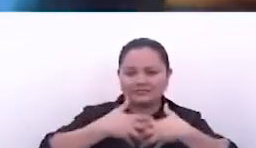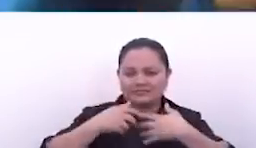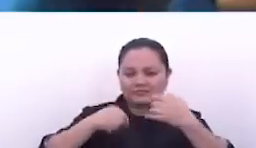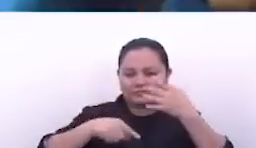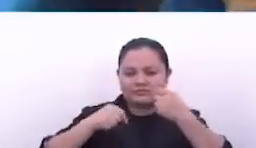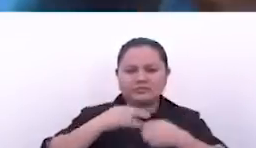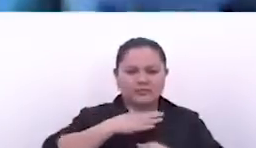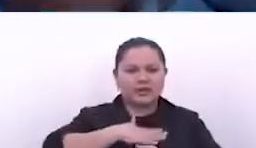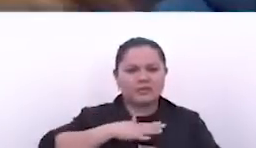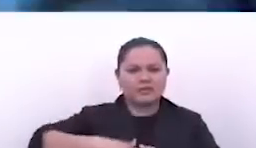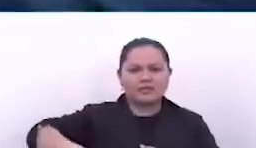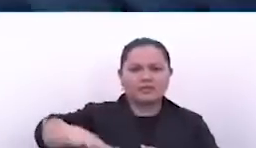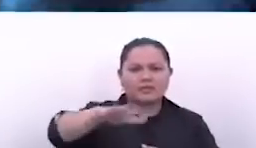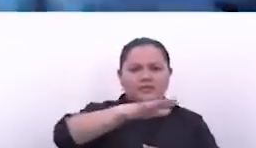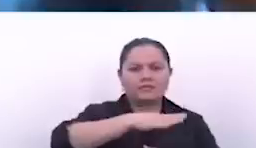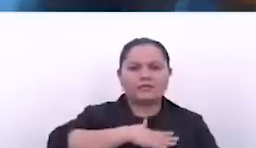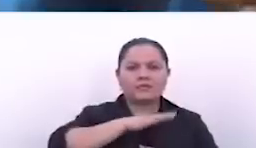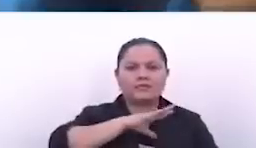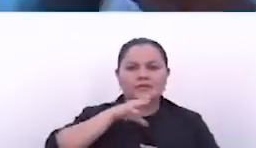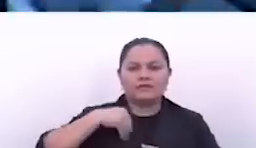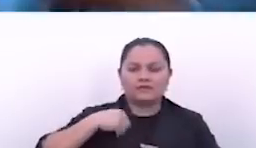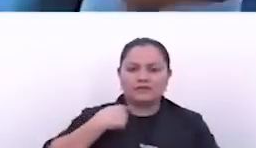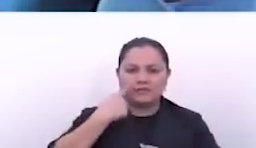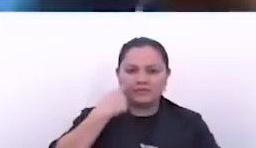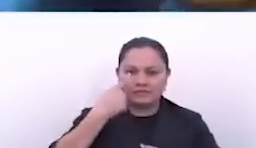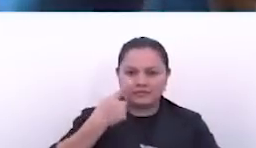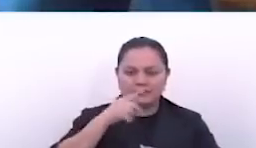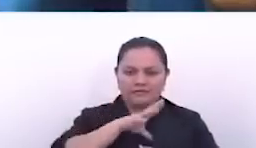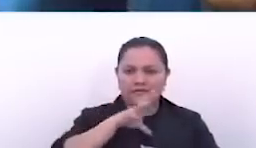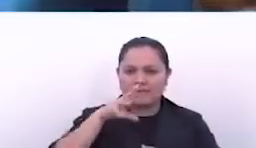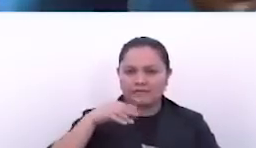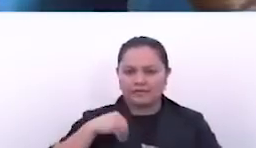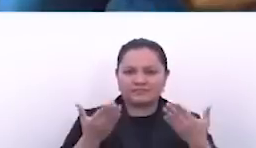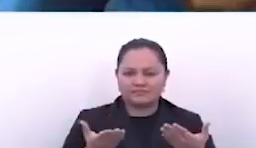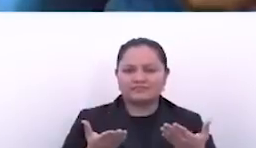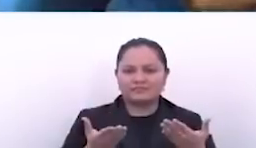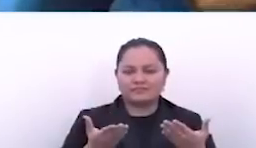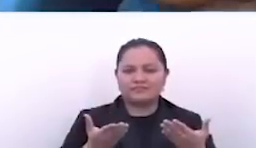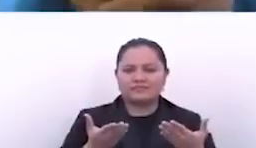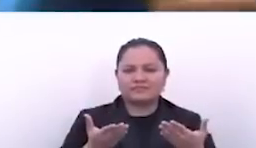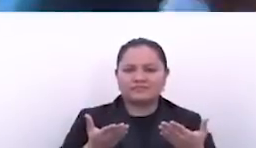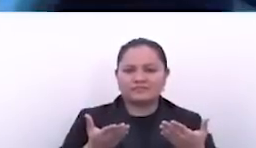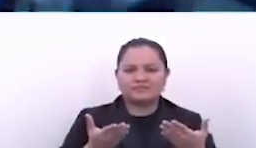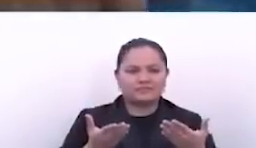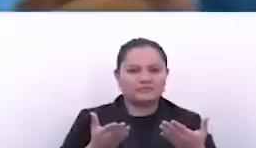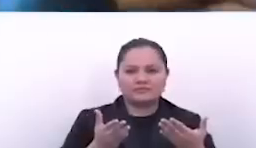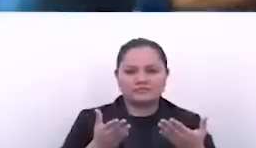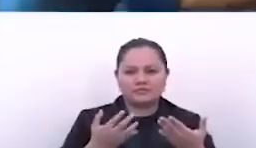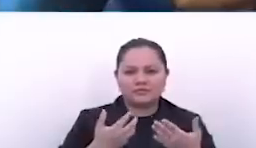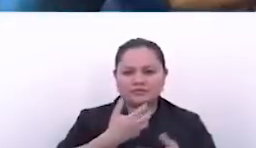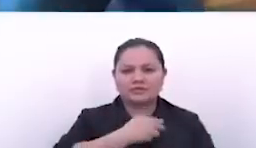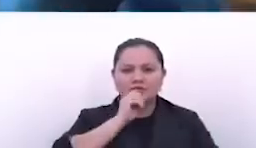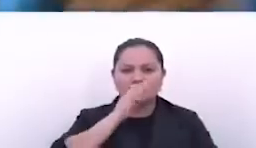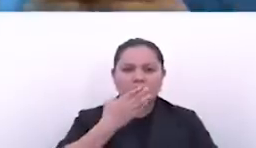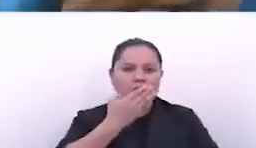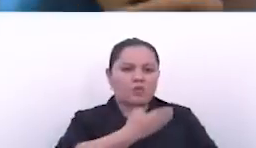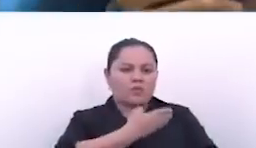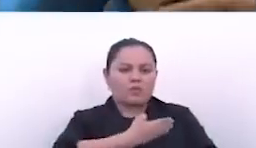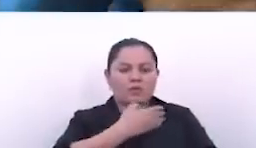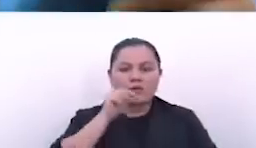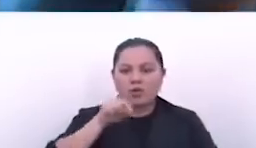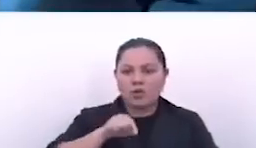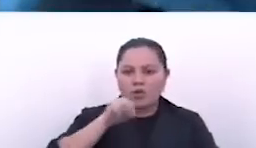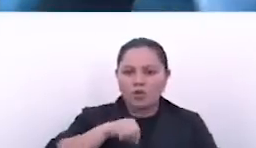vengo del campo también y mi familia, lo he visto en mi familia, lo hemos visto en... No queramos culpar. Hoy,